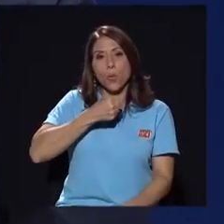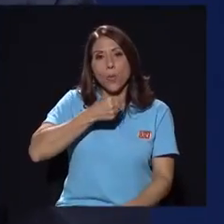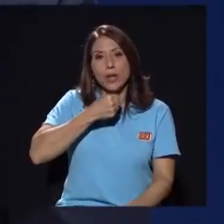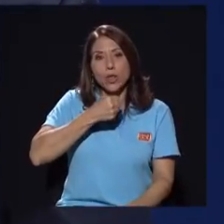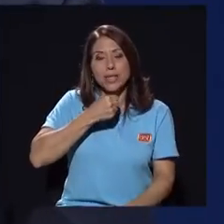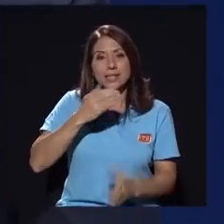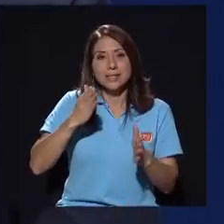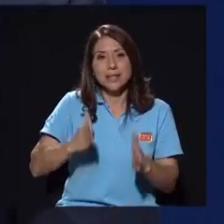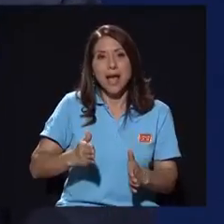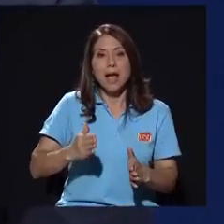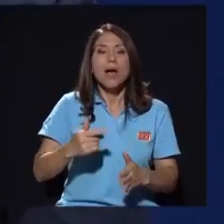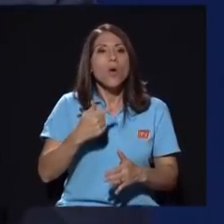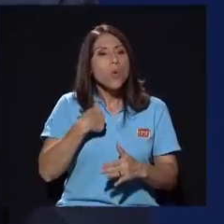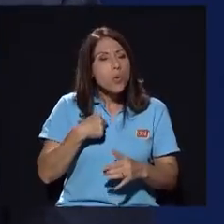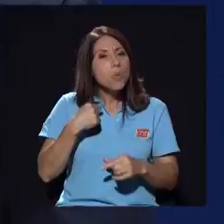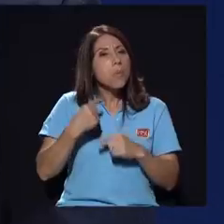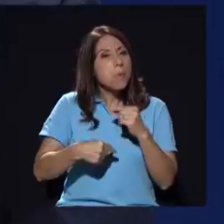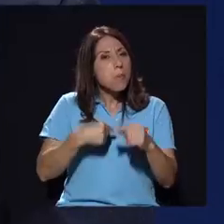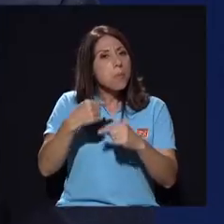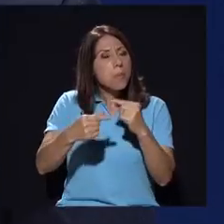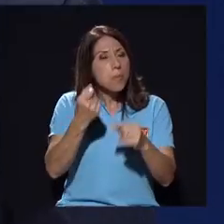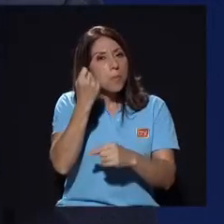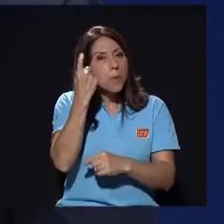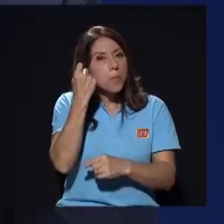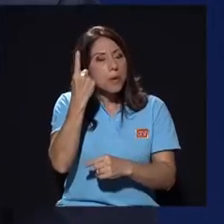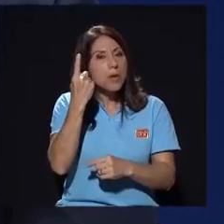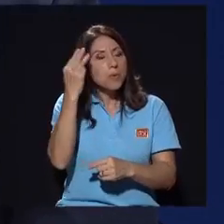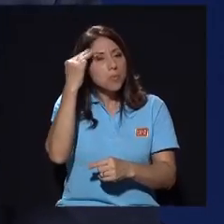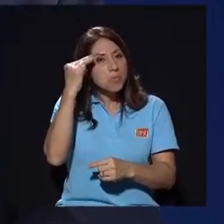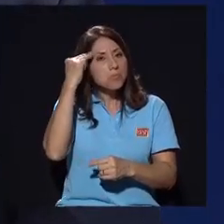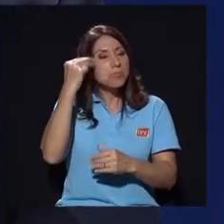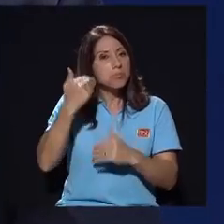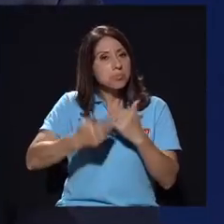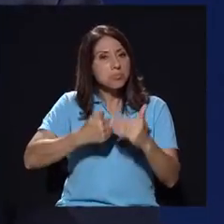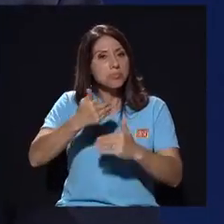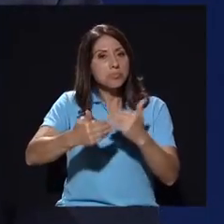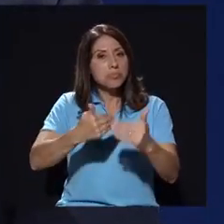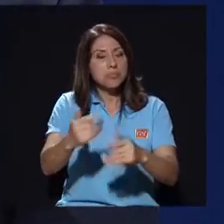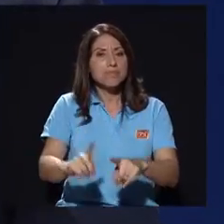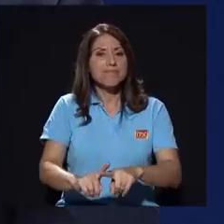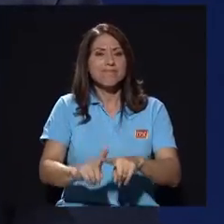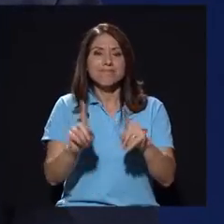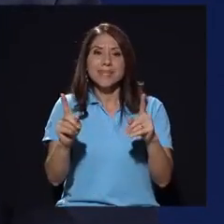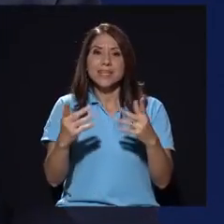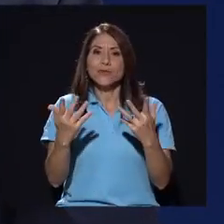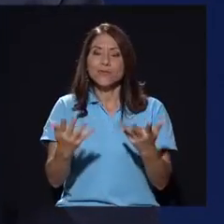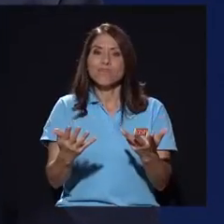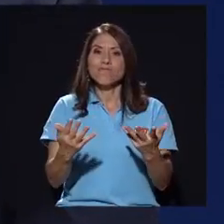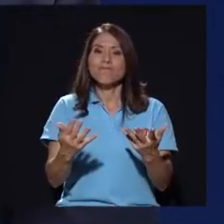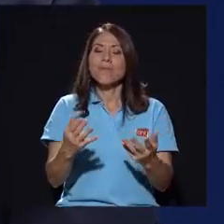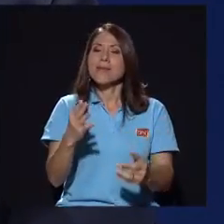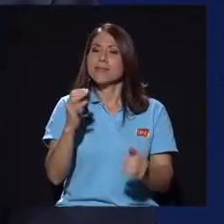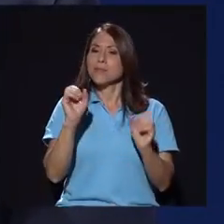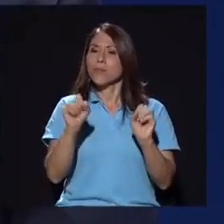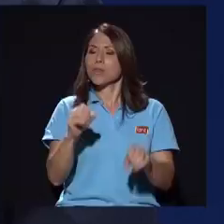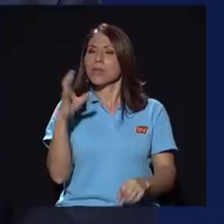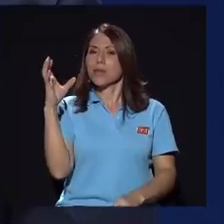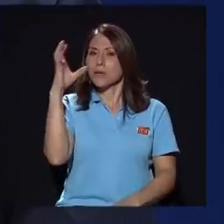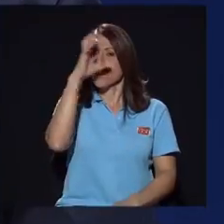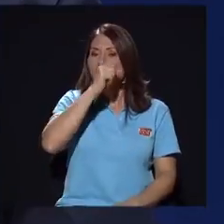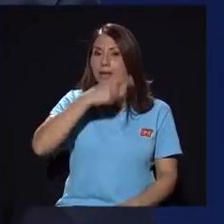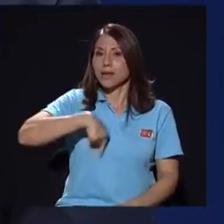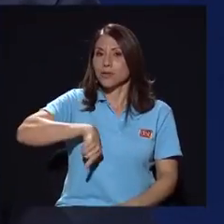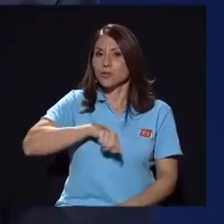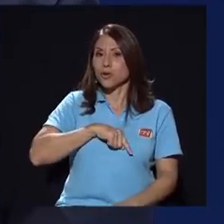y poco a poco uno lo va entendiendo conforme va madurando como periodista pero era notorio que cada una de las